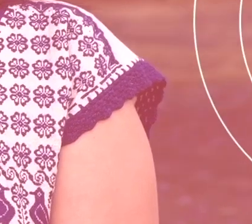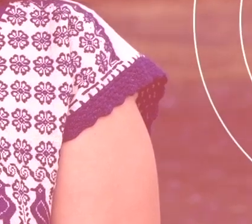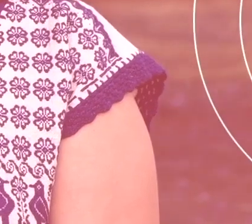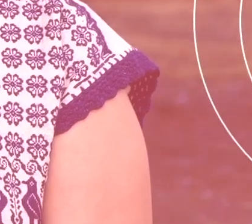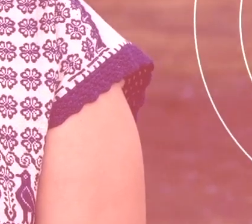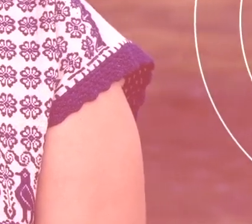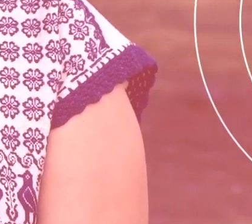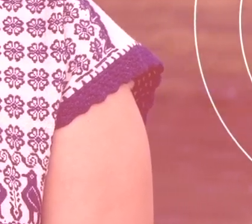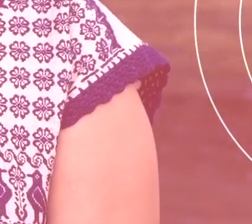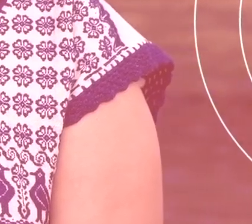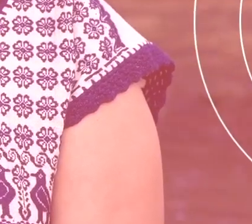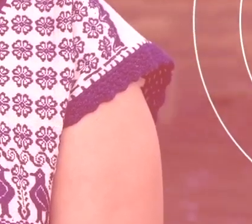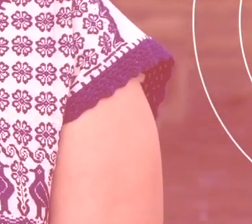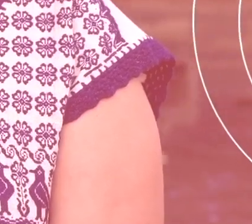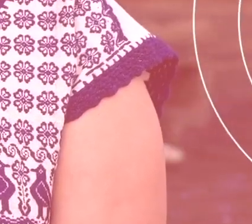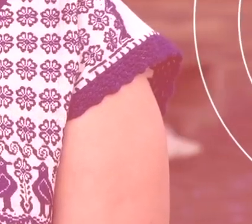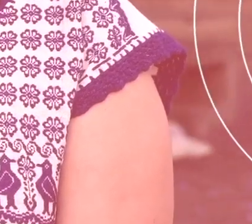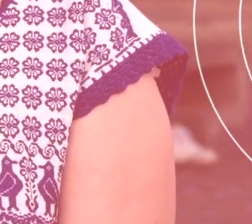Hashtag Persona